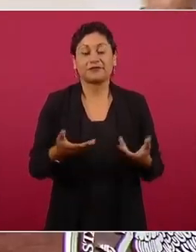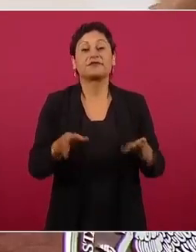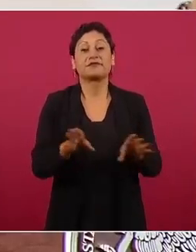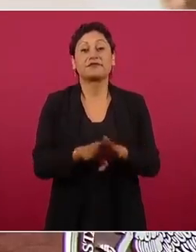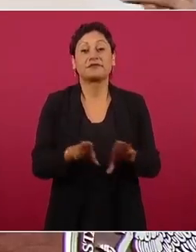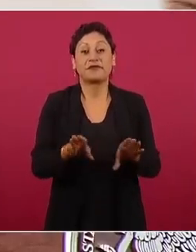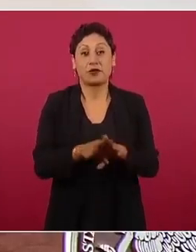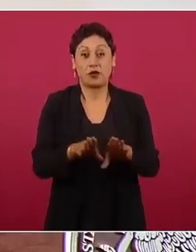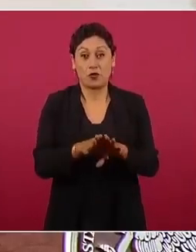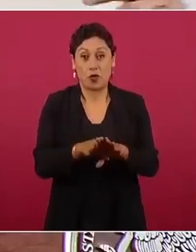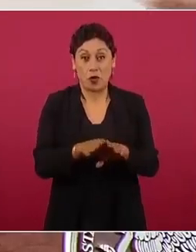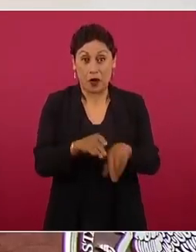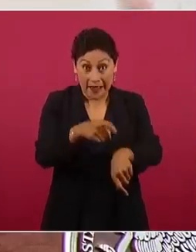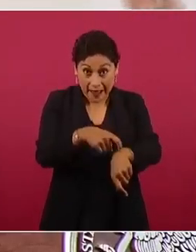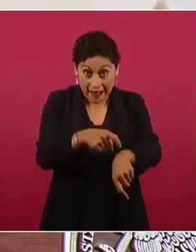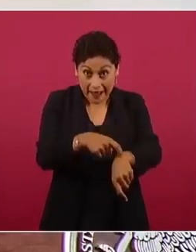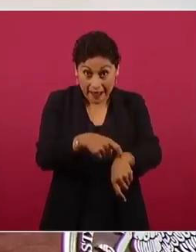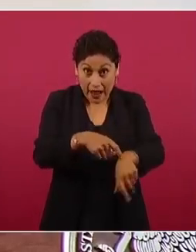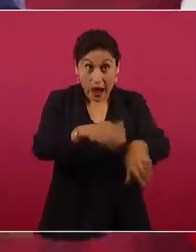a esa hora, no,